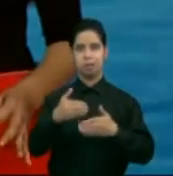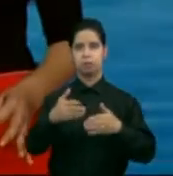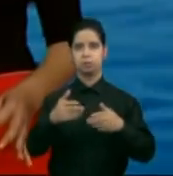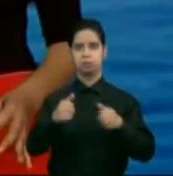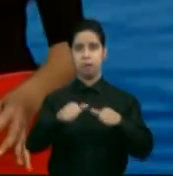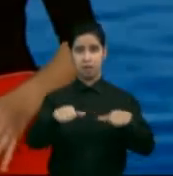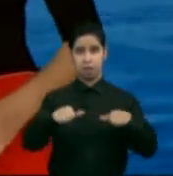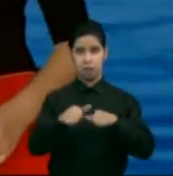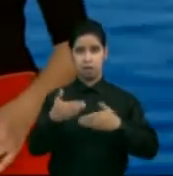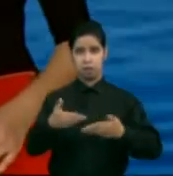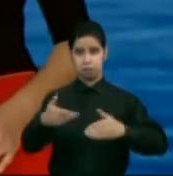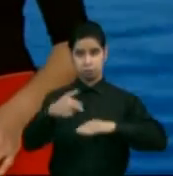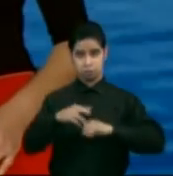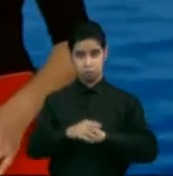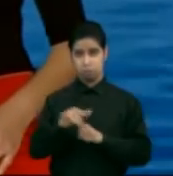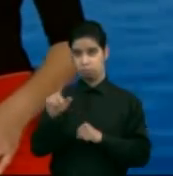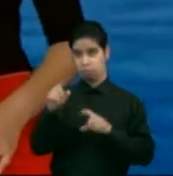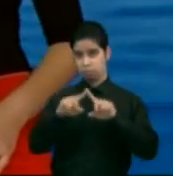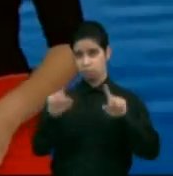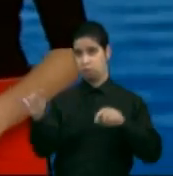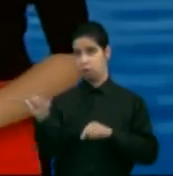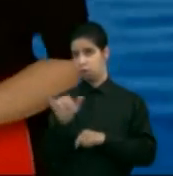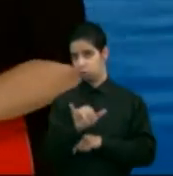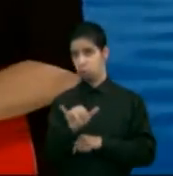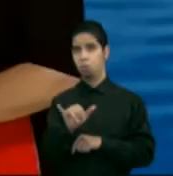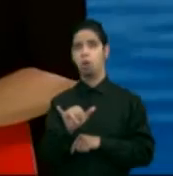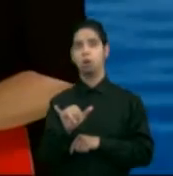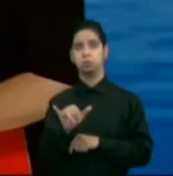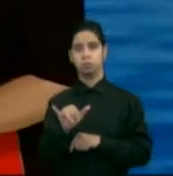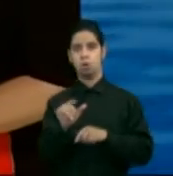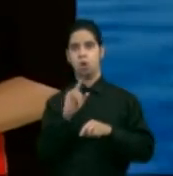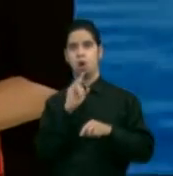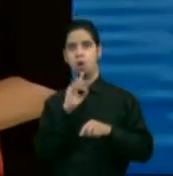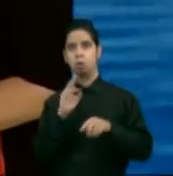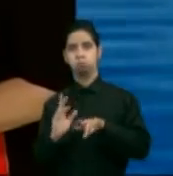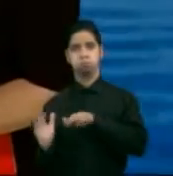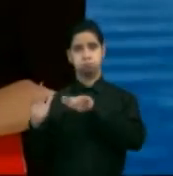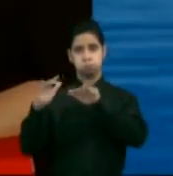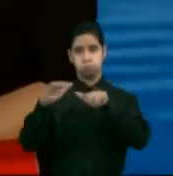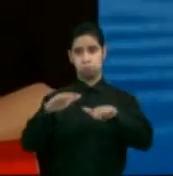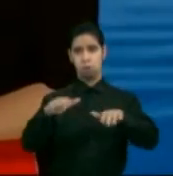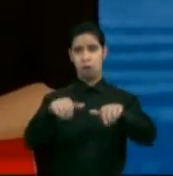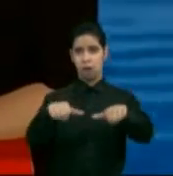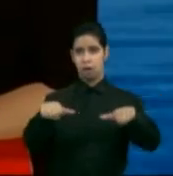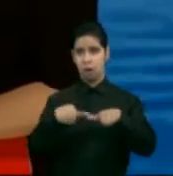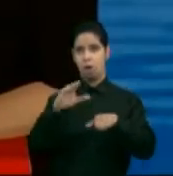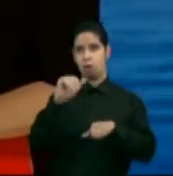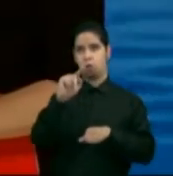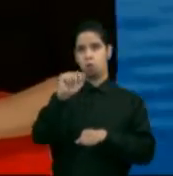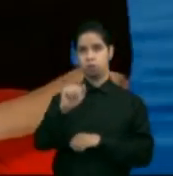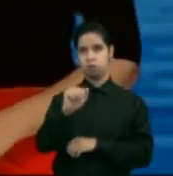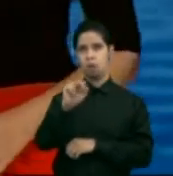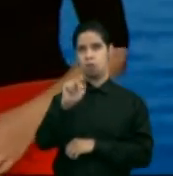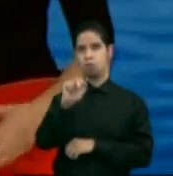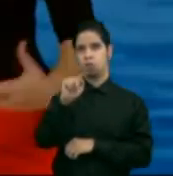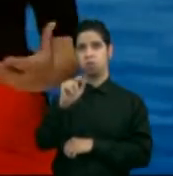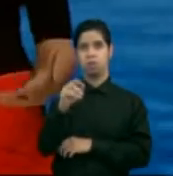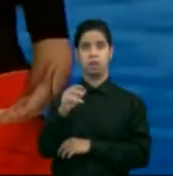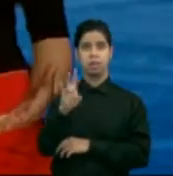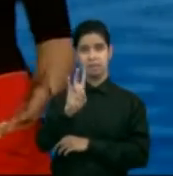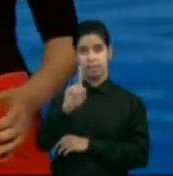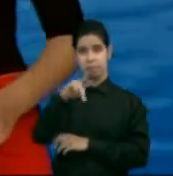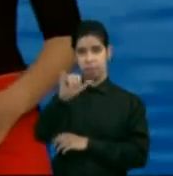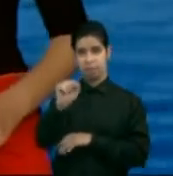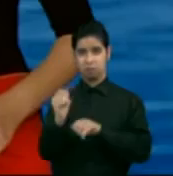permitirá que esas condiciones marítimas sigan deterioradas, especialmente a través de la costa norte con olas de hasta 7 pies de altura y